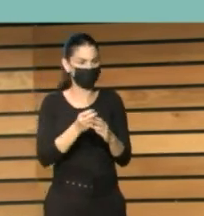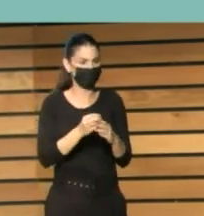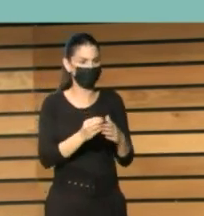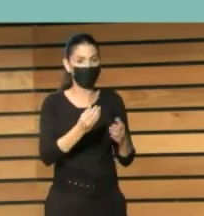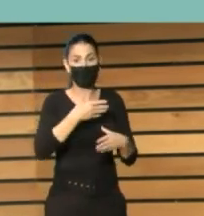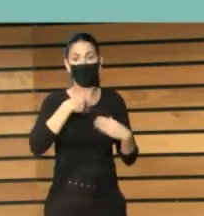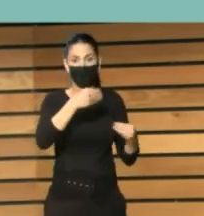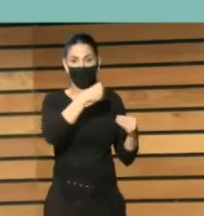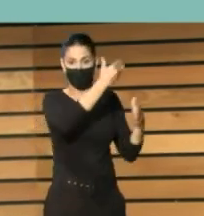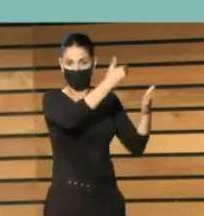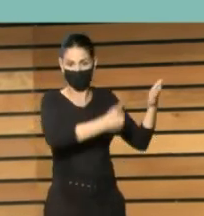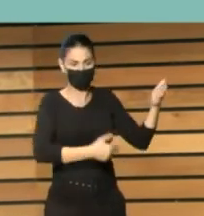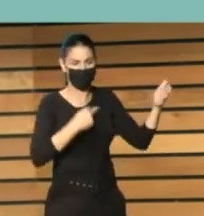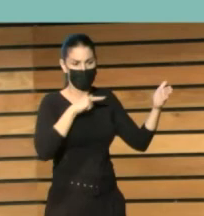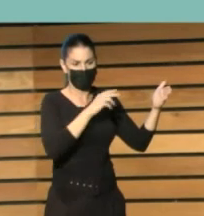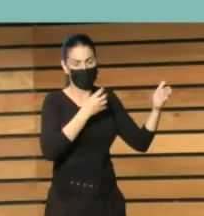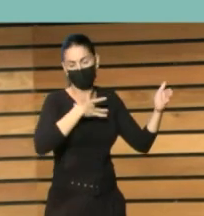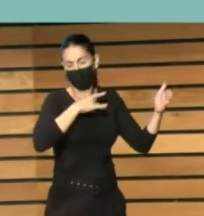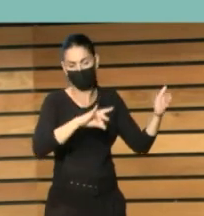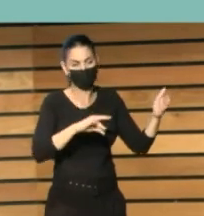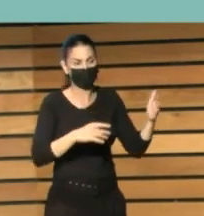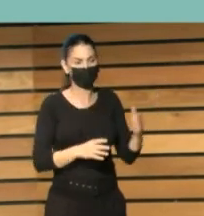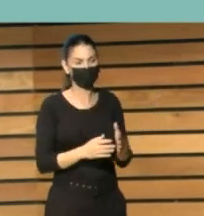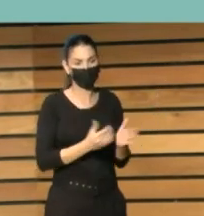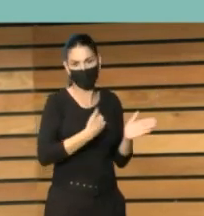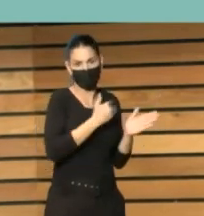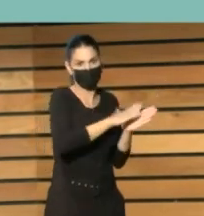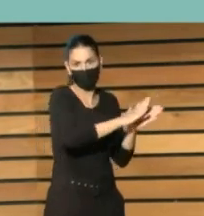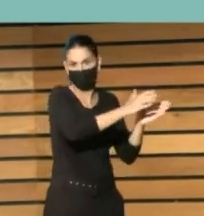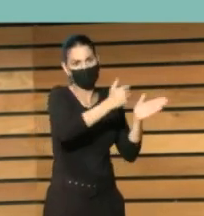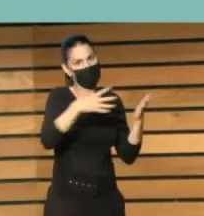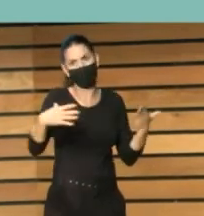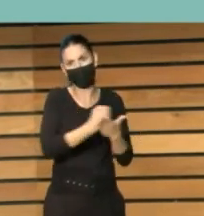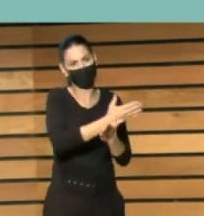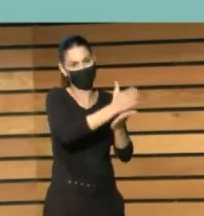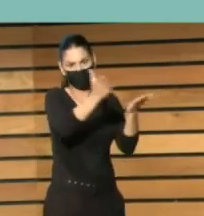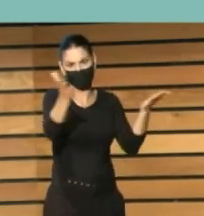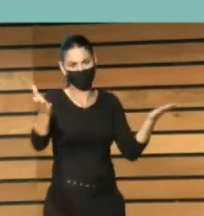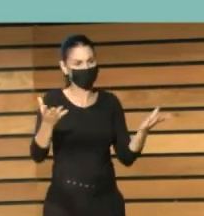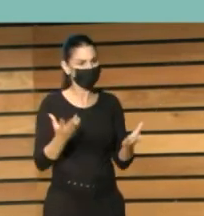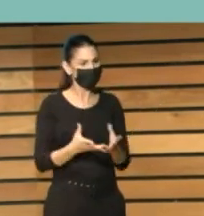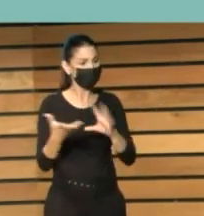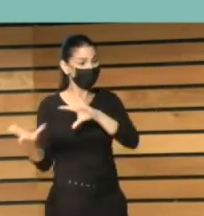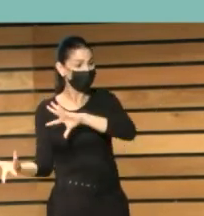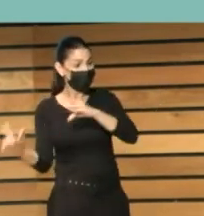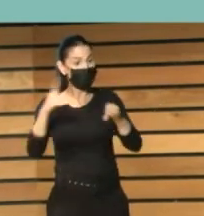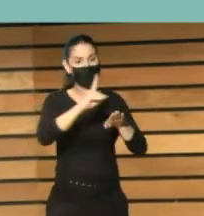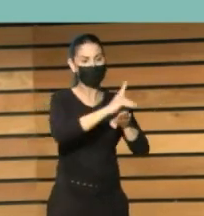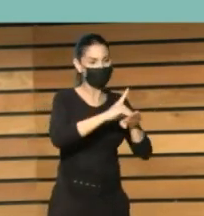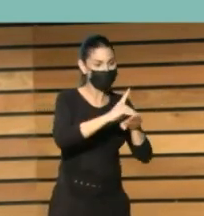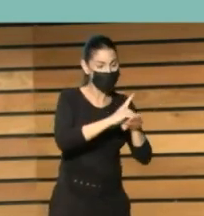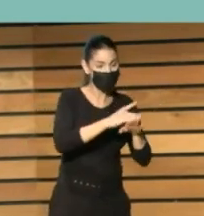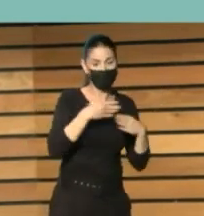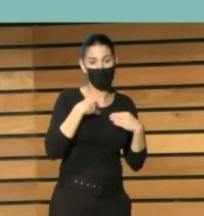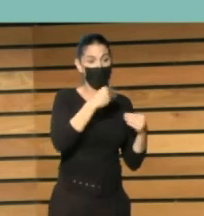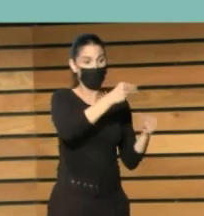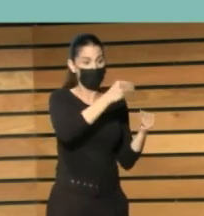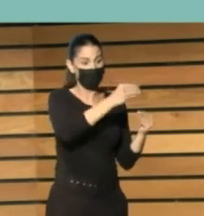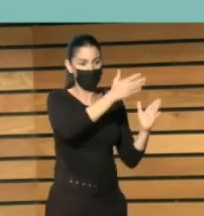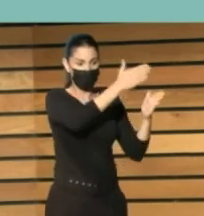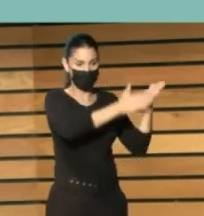En definitiva, pretendemos que el documento sirva para todo tipo de proyectos de digitalización de materiales bibliotecarios y fotográficos.